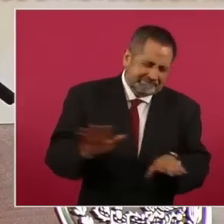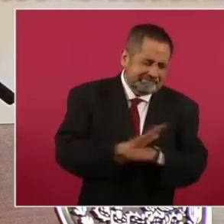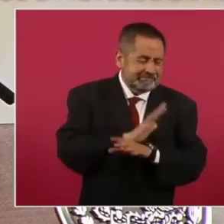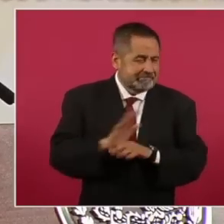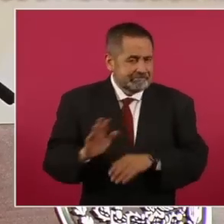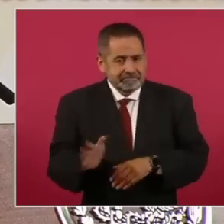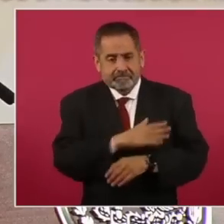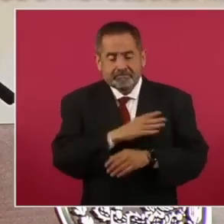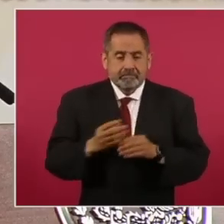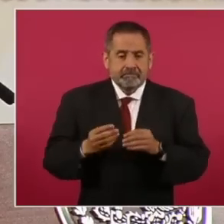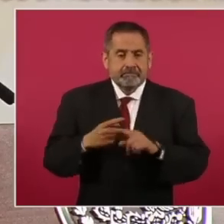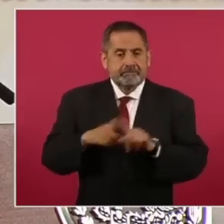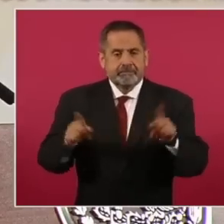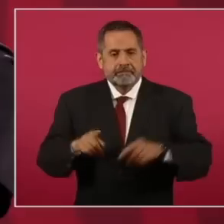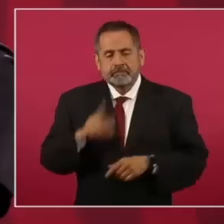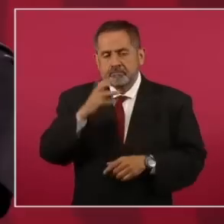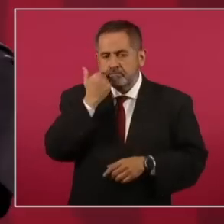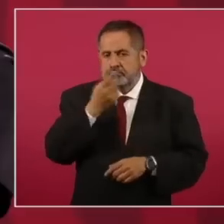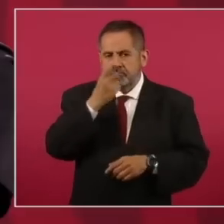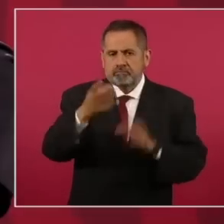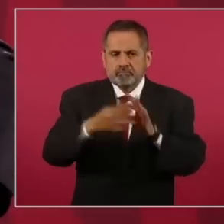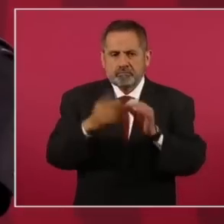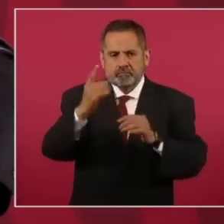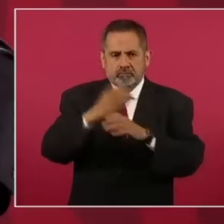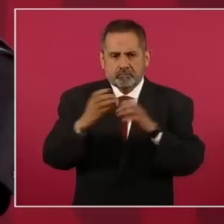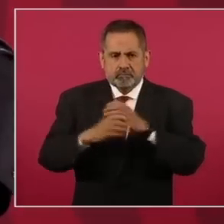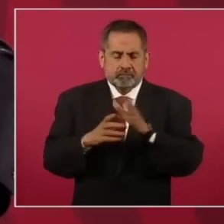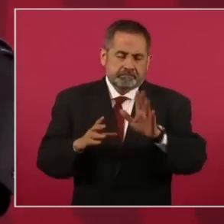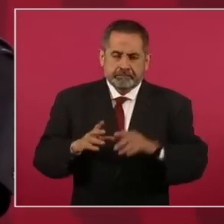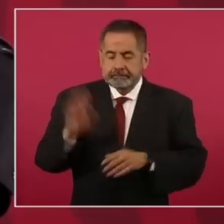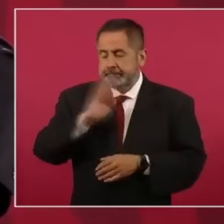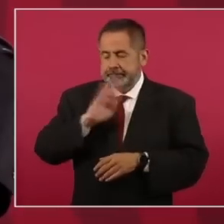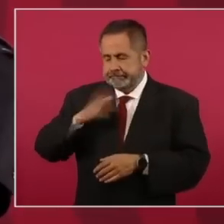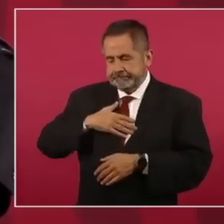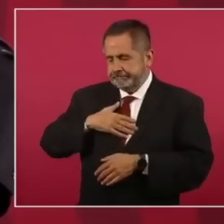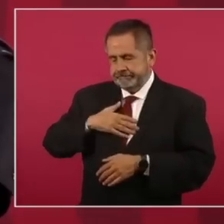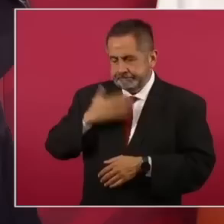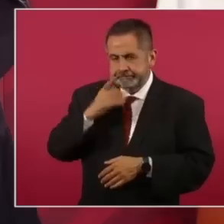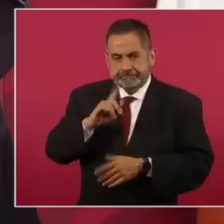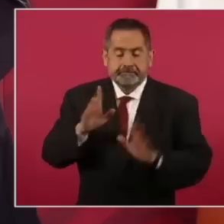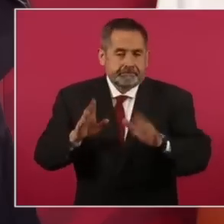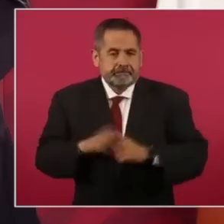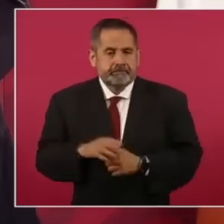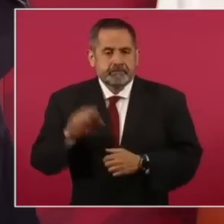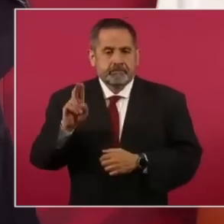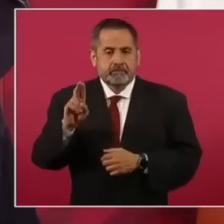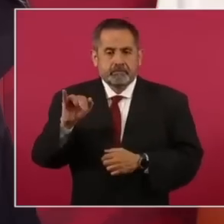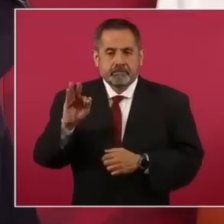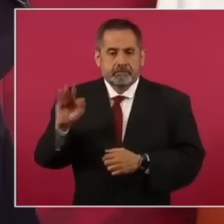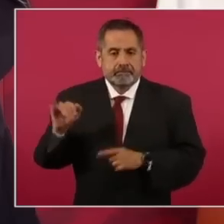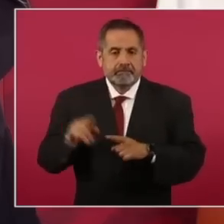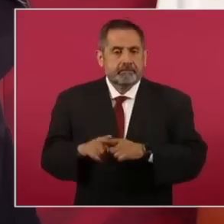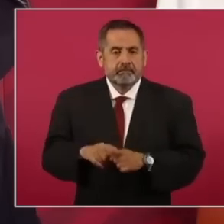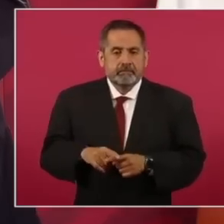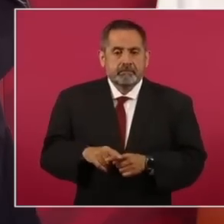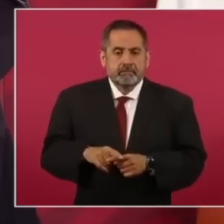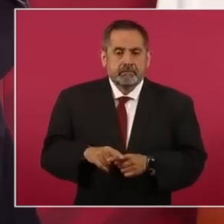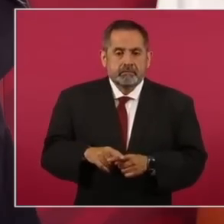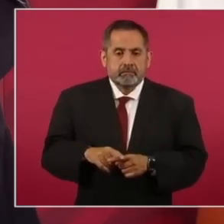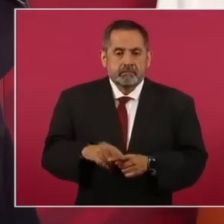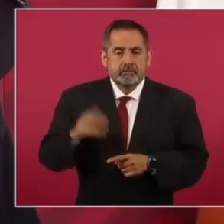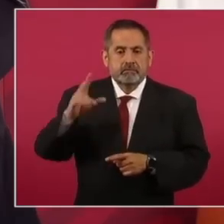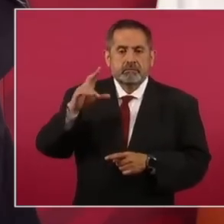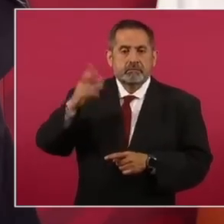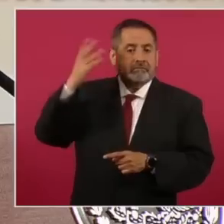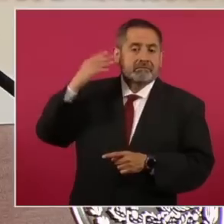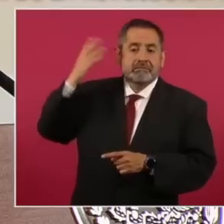Miren, les quiero decir una cosa que a lo mejor es una influencia. La unidad de inteligencia financiera no estaba en la lucha contra